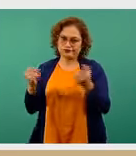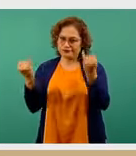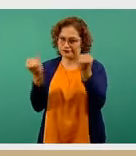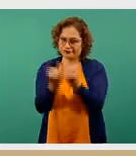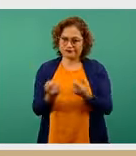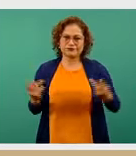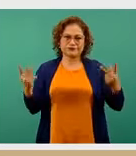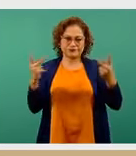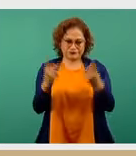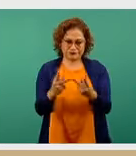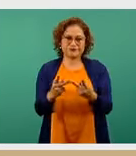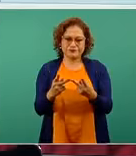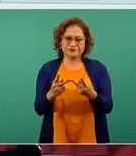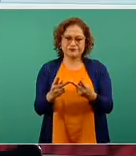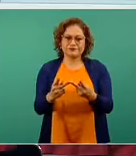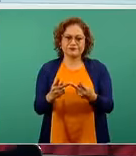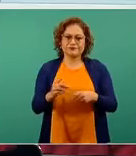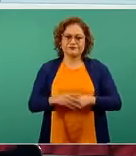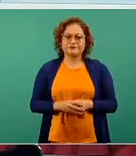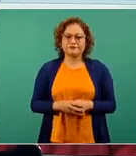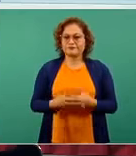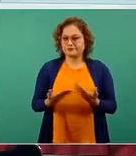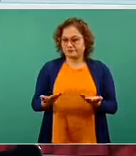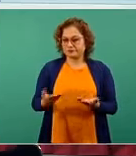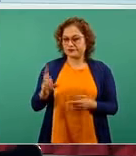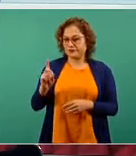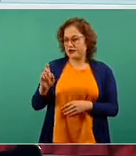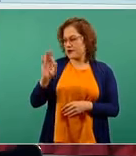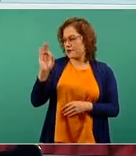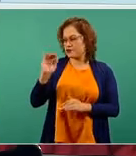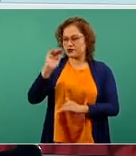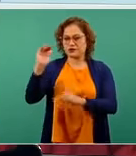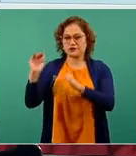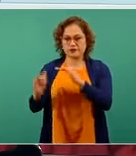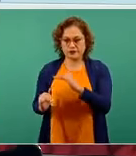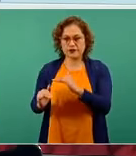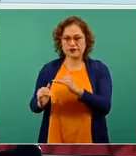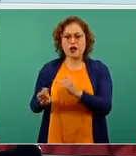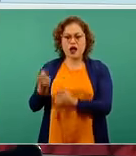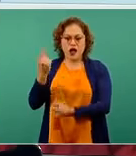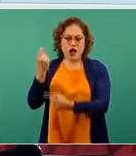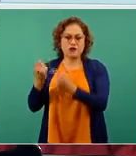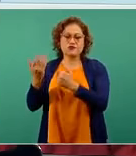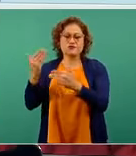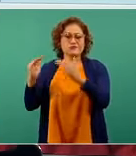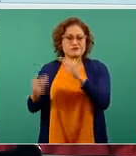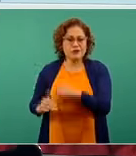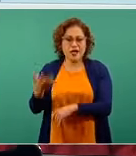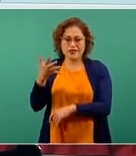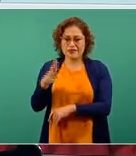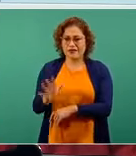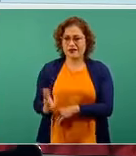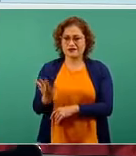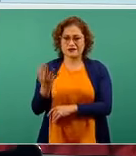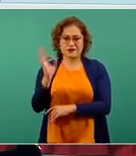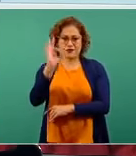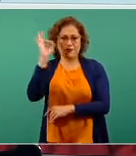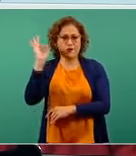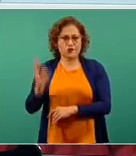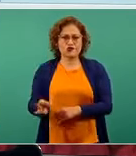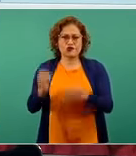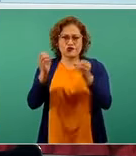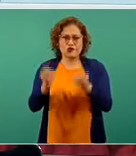tienen definitivamente menos del 30 por ciento. Resaltando que hay entidades inclusive que tienen menos del 10 o sólo el 5 por ciento de